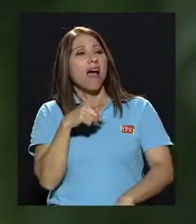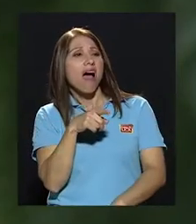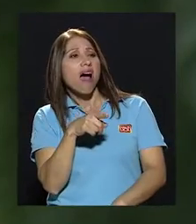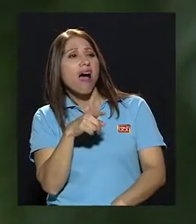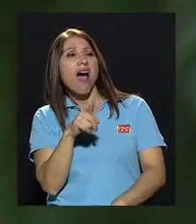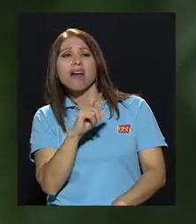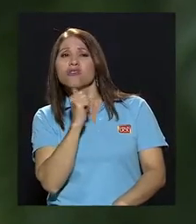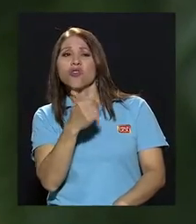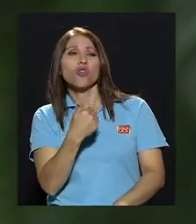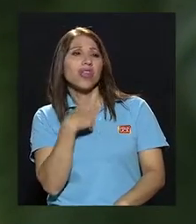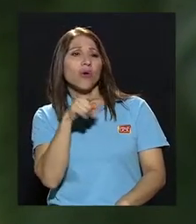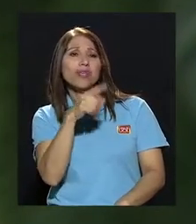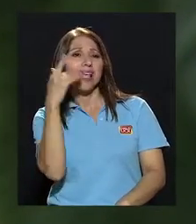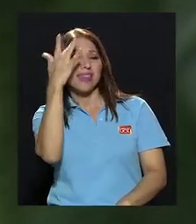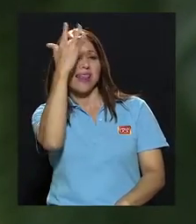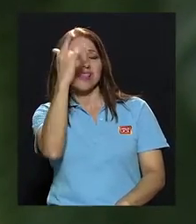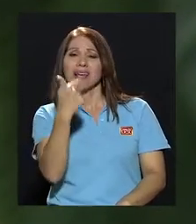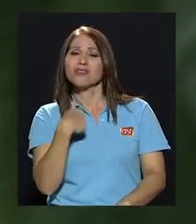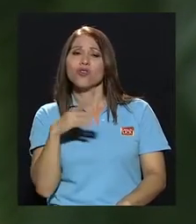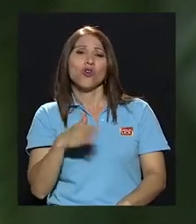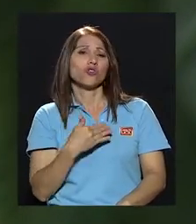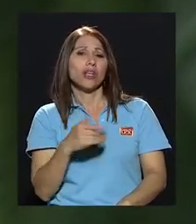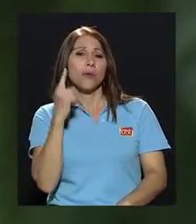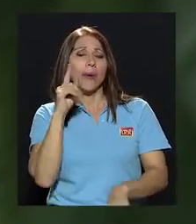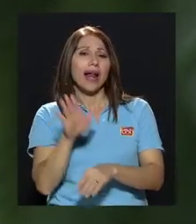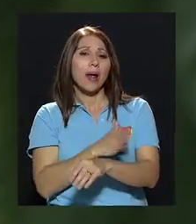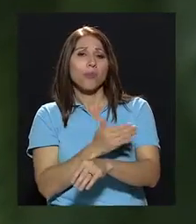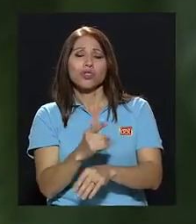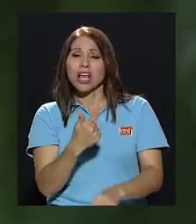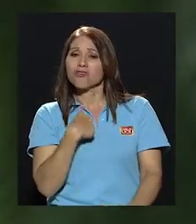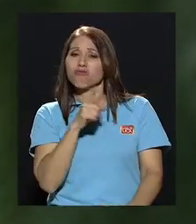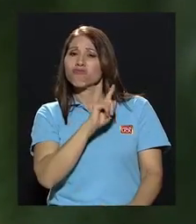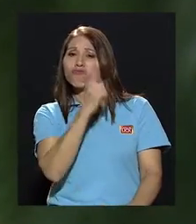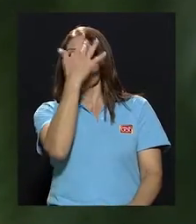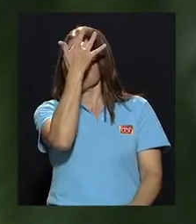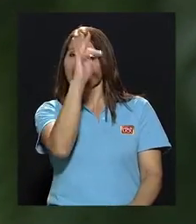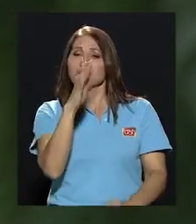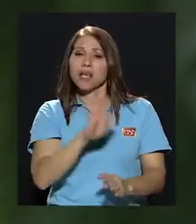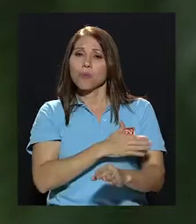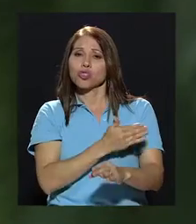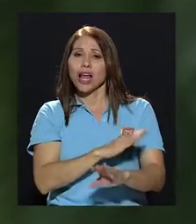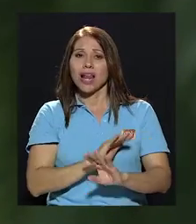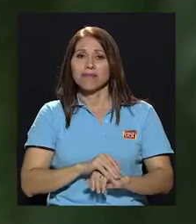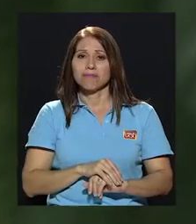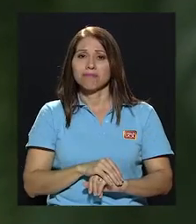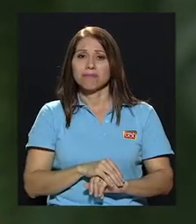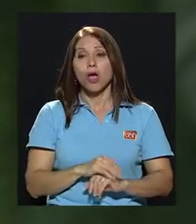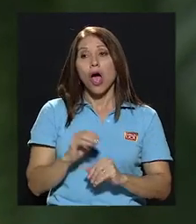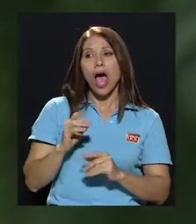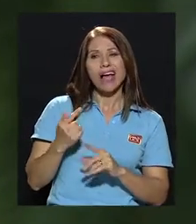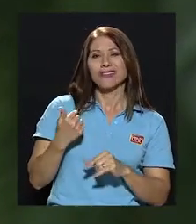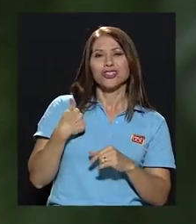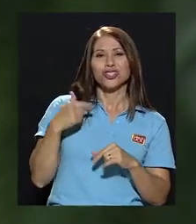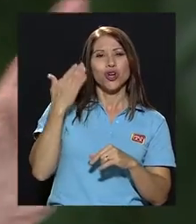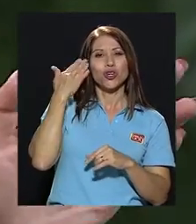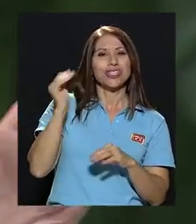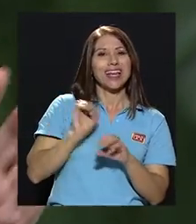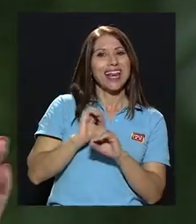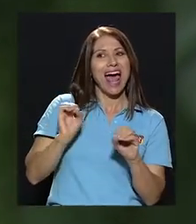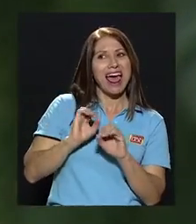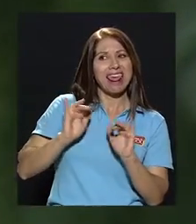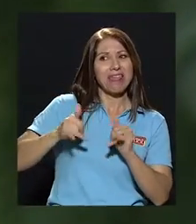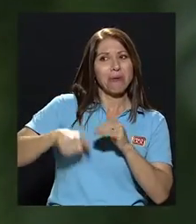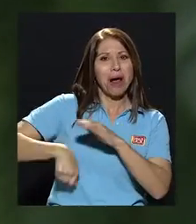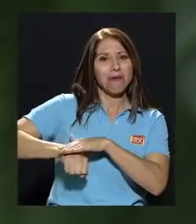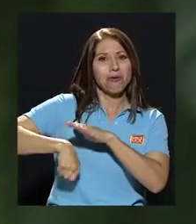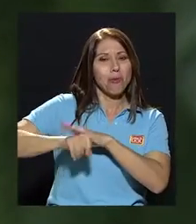tengo esa inteligencia, yo no sirvo para la música, no tengo inteligencia musical. O no, yo no sé nada